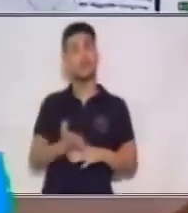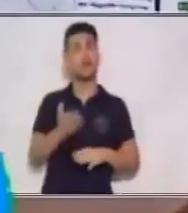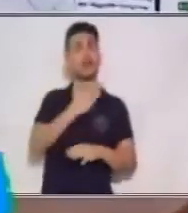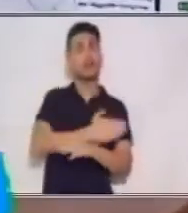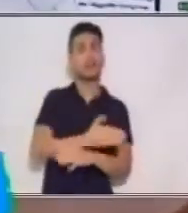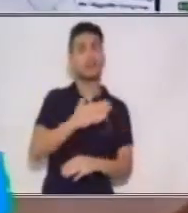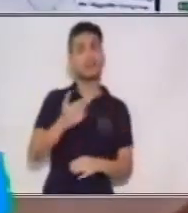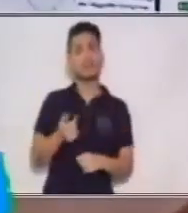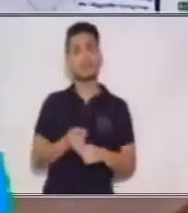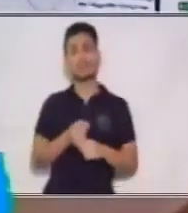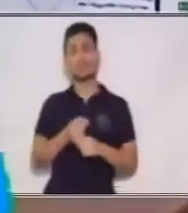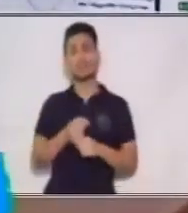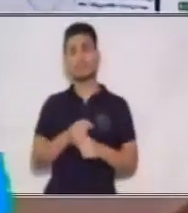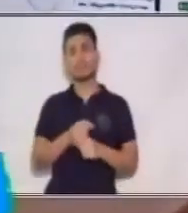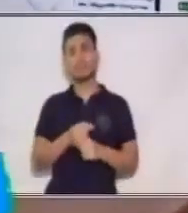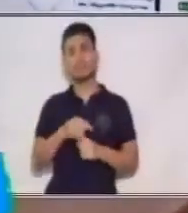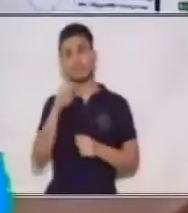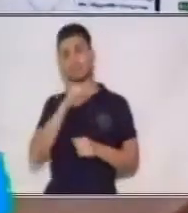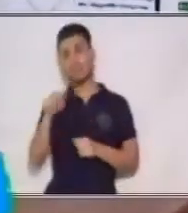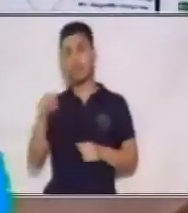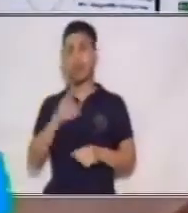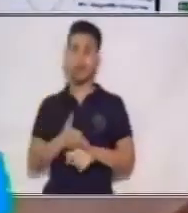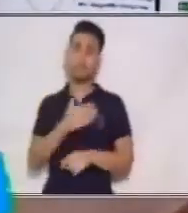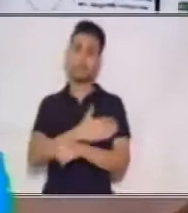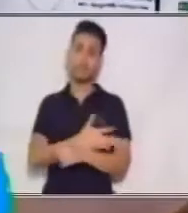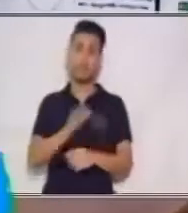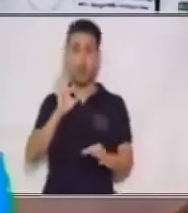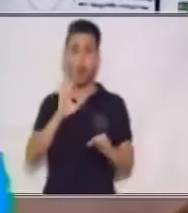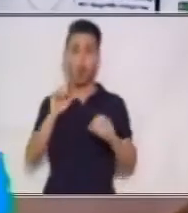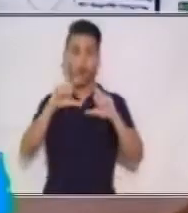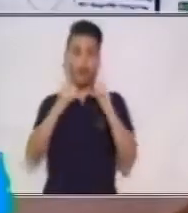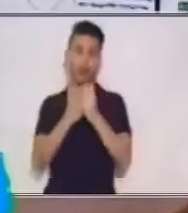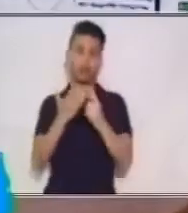la semana anterior o en el segmento anterior.